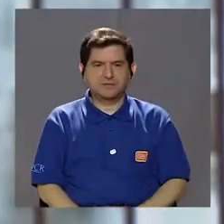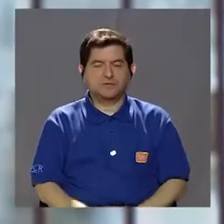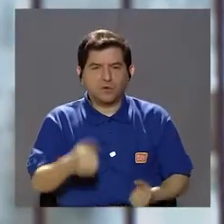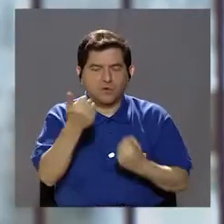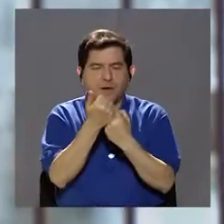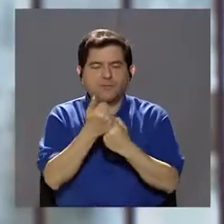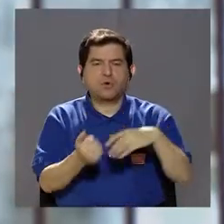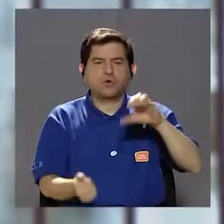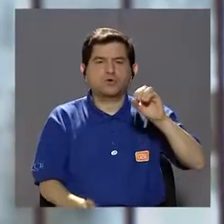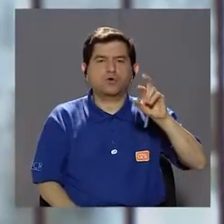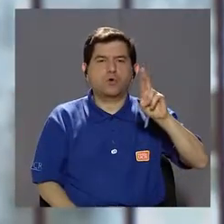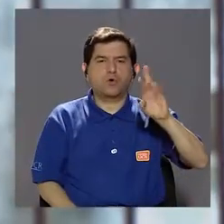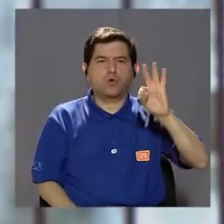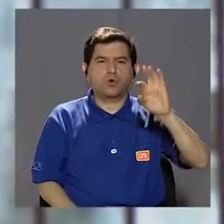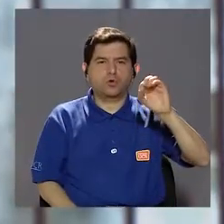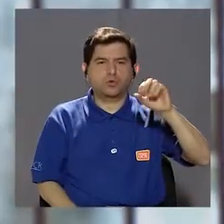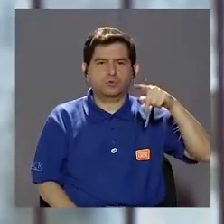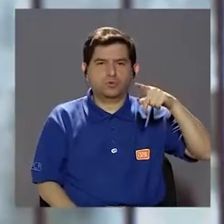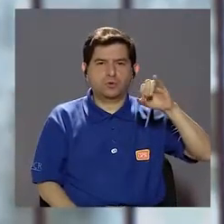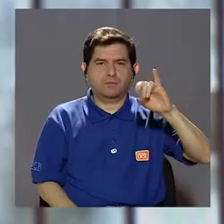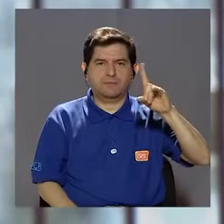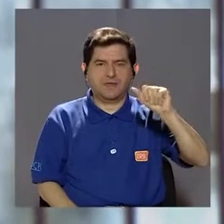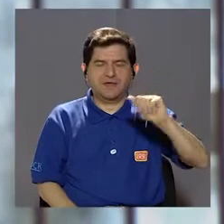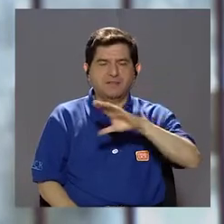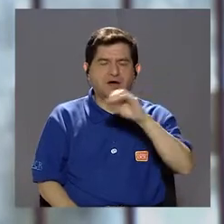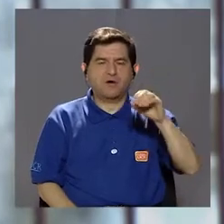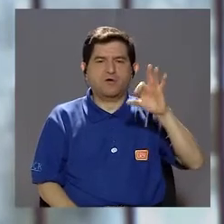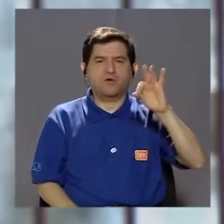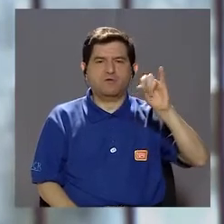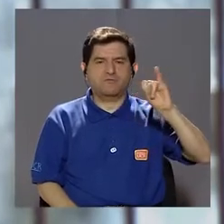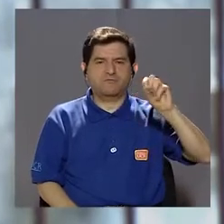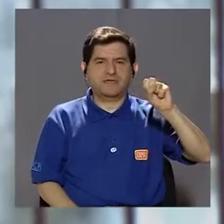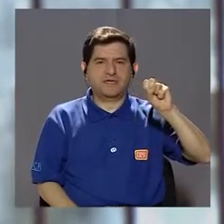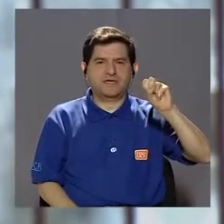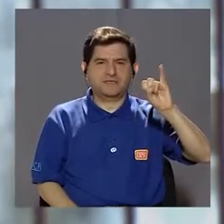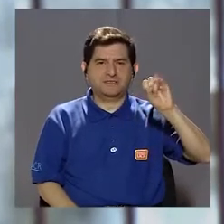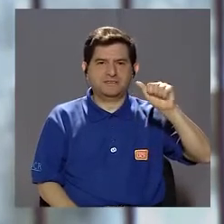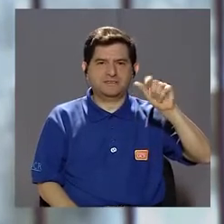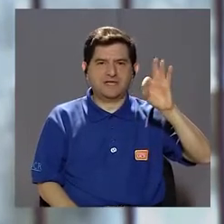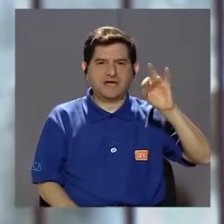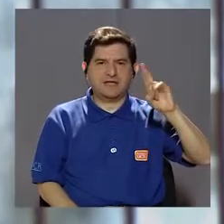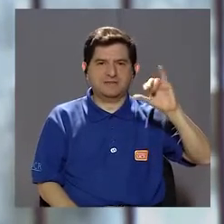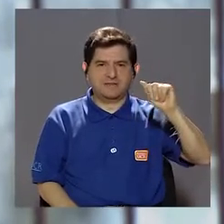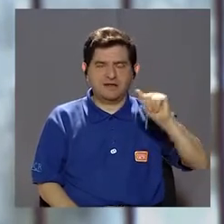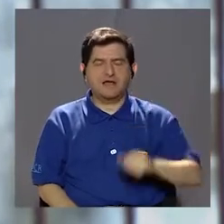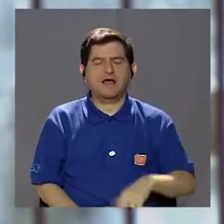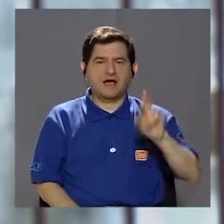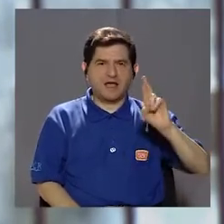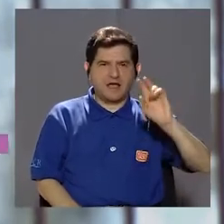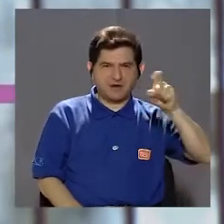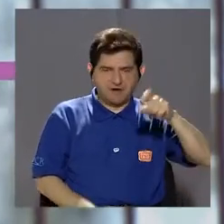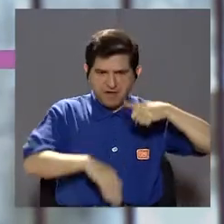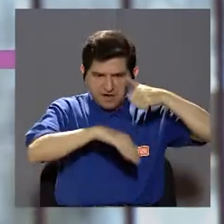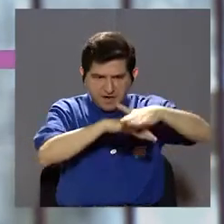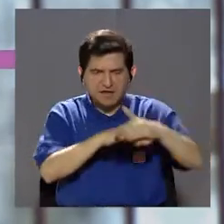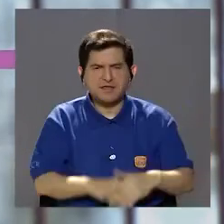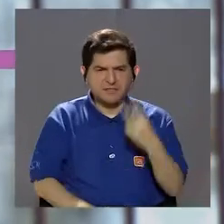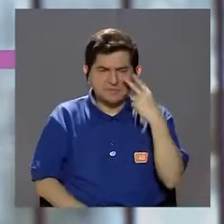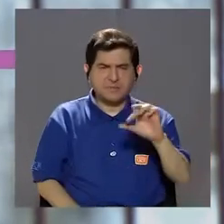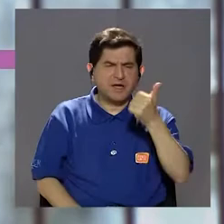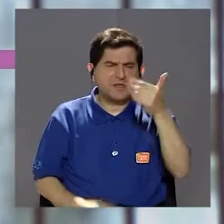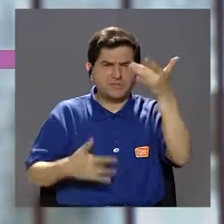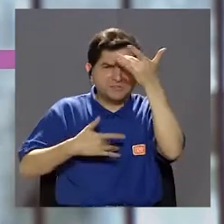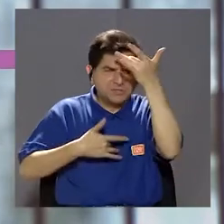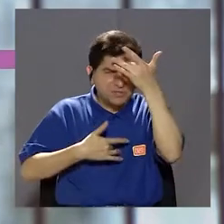apoyado en ortopedia, en fisiatría, en medicina general, que se le manden placas, que se pueda diagnosticar alguna otra